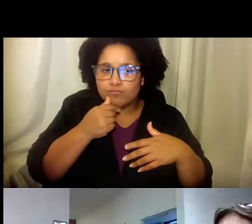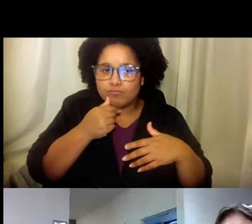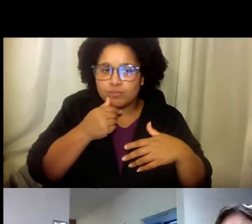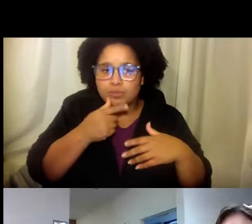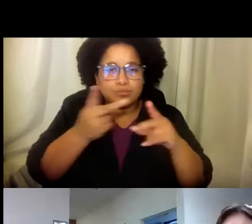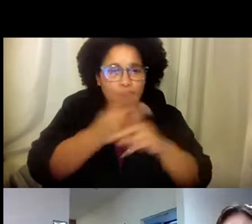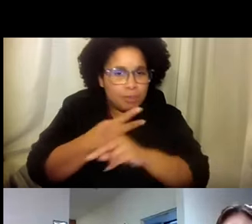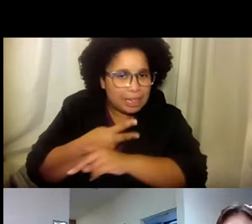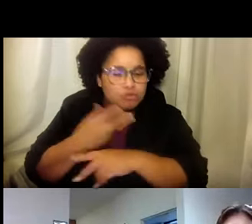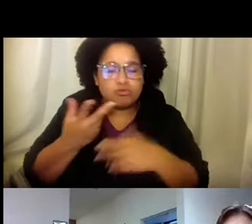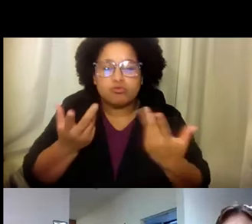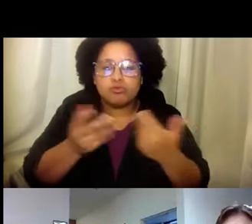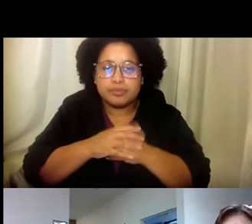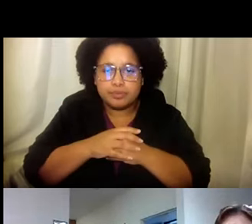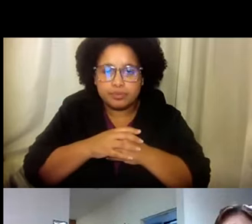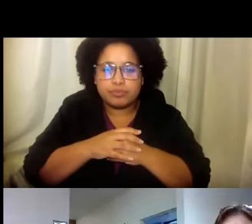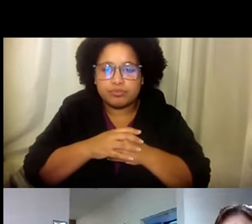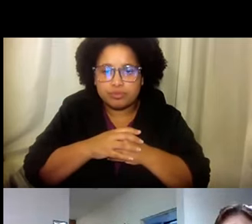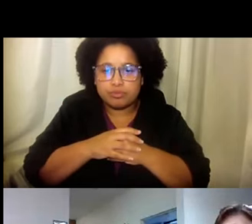Lo que es división también.